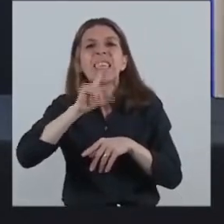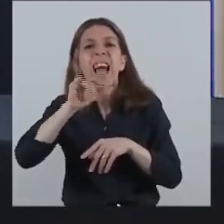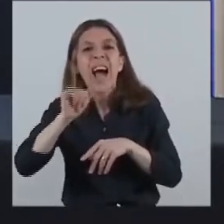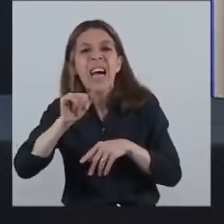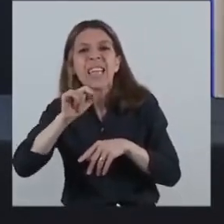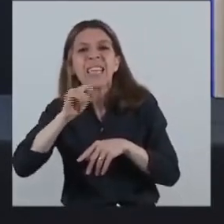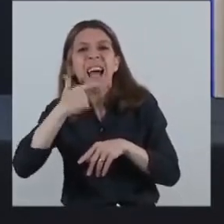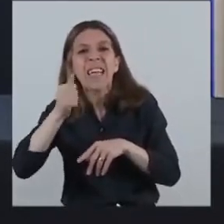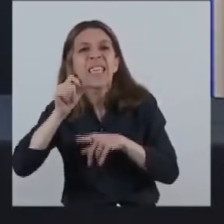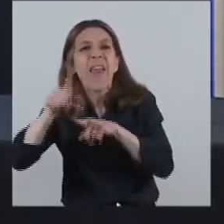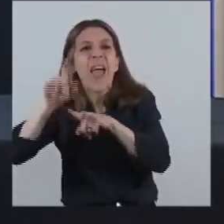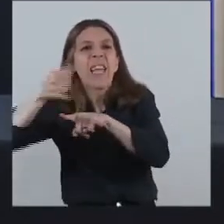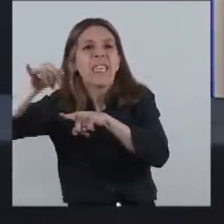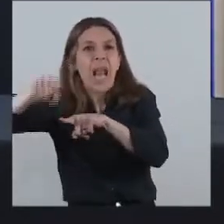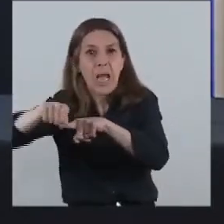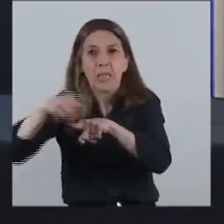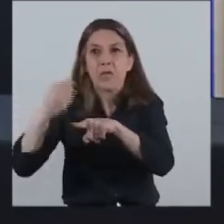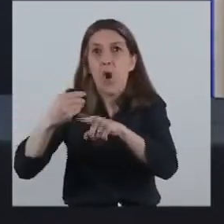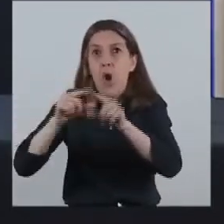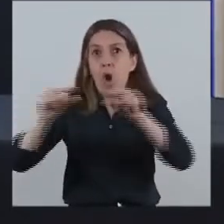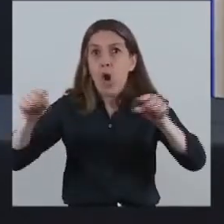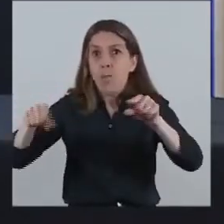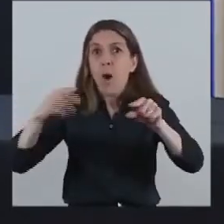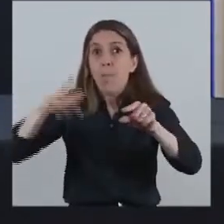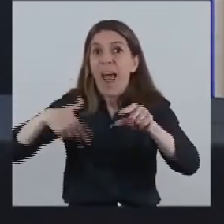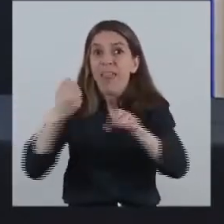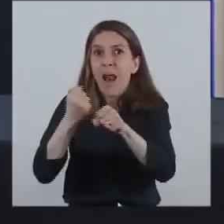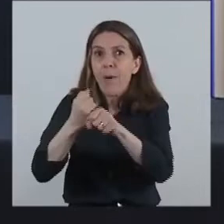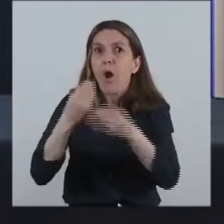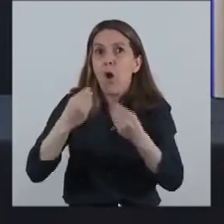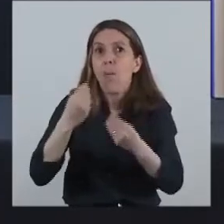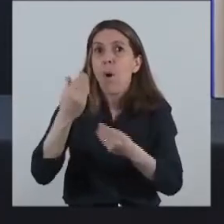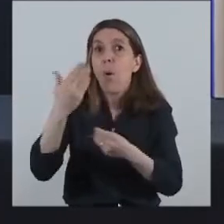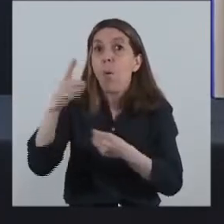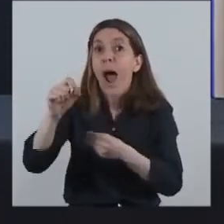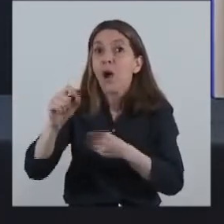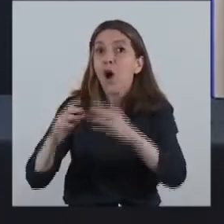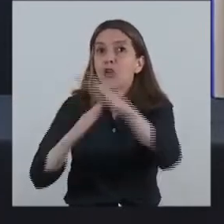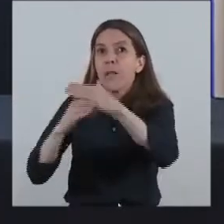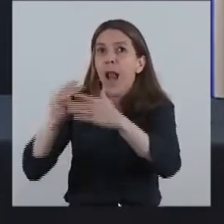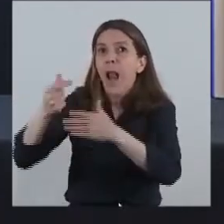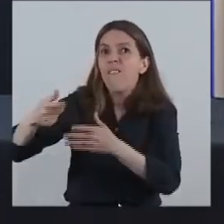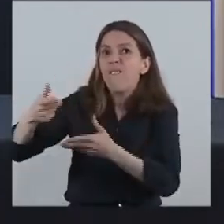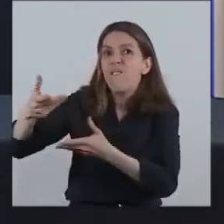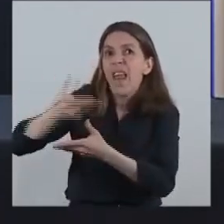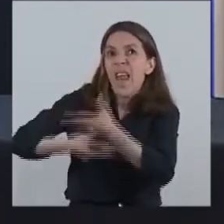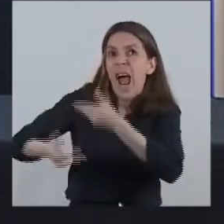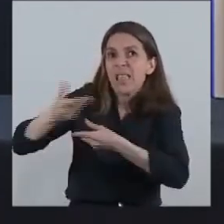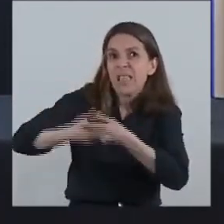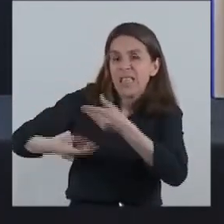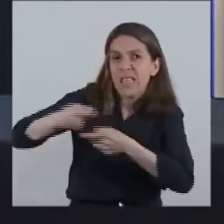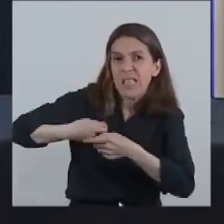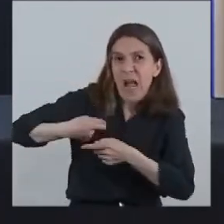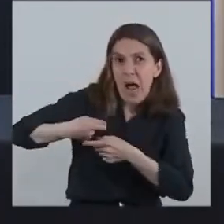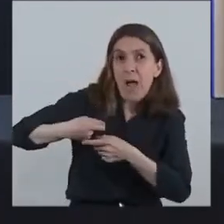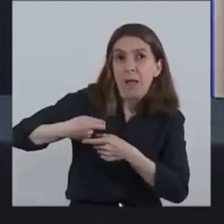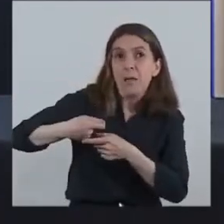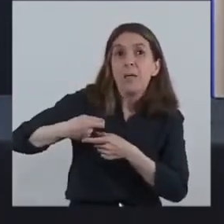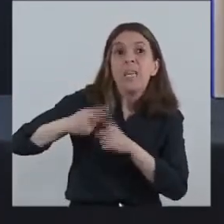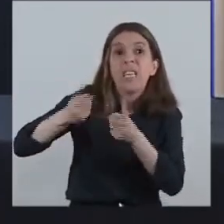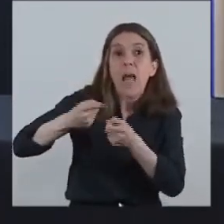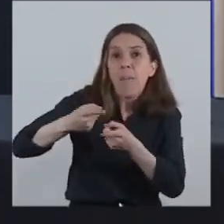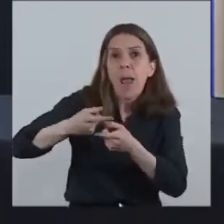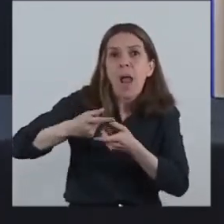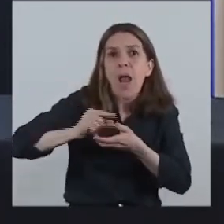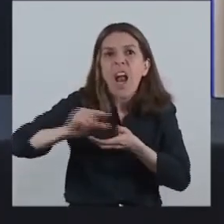tenido que recurrir al financiamiento del Banco Central de forma amplia y hemos tenido que generar condiciones crediticias